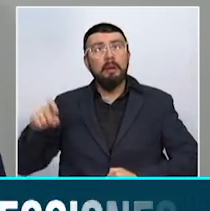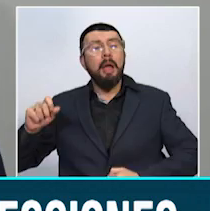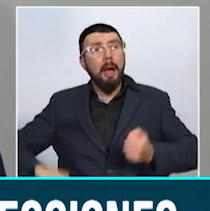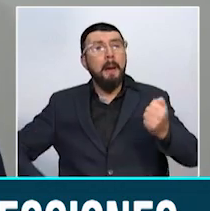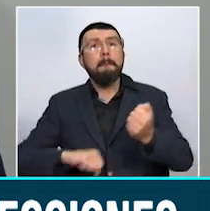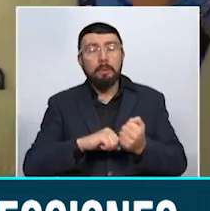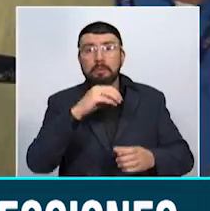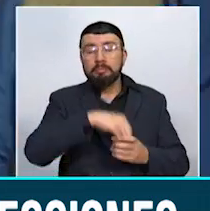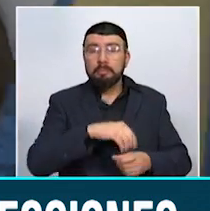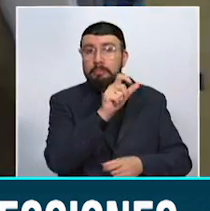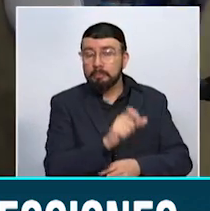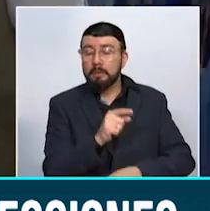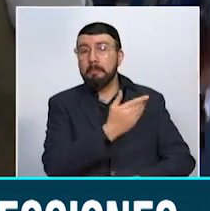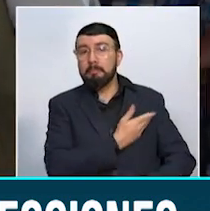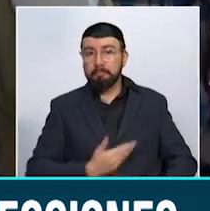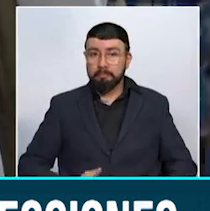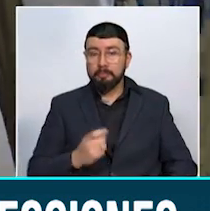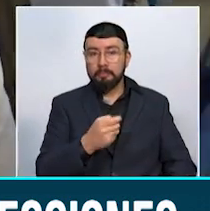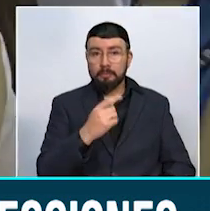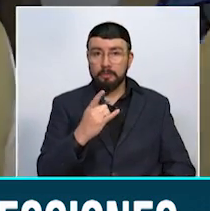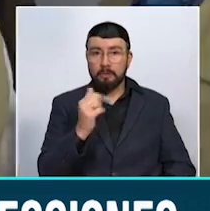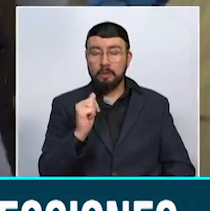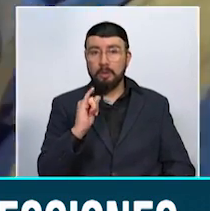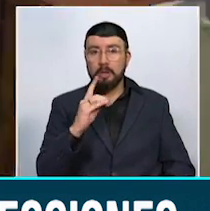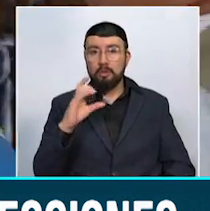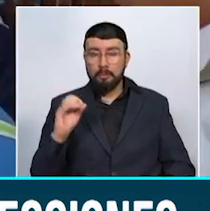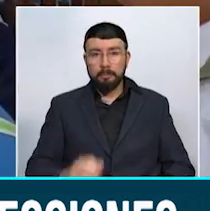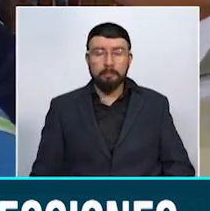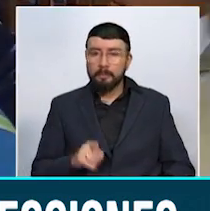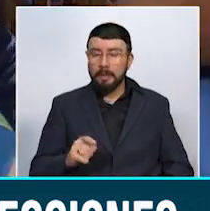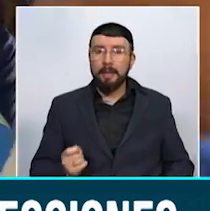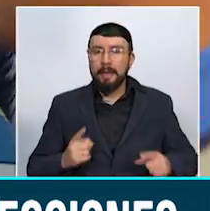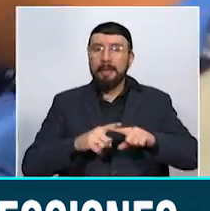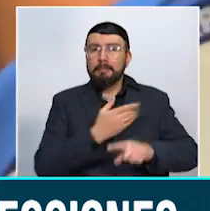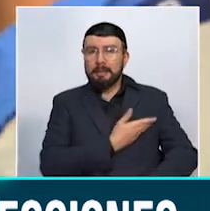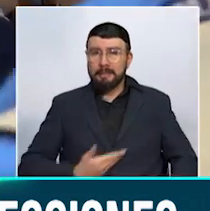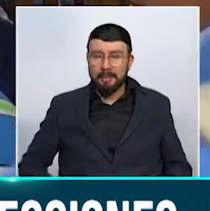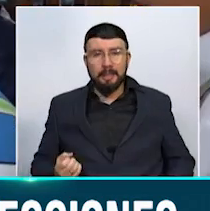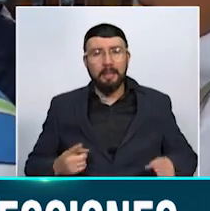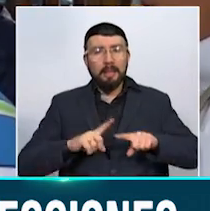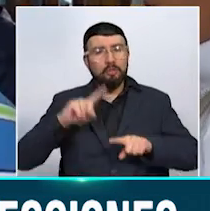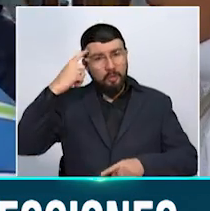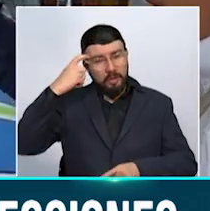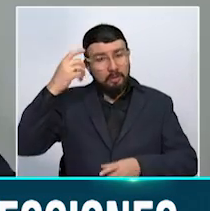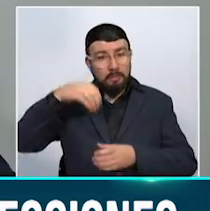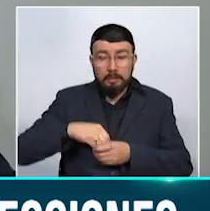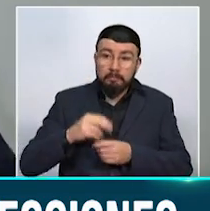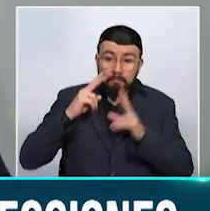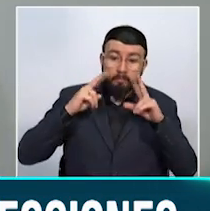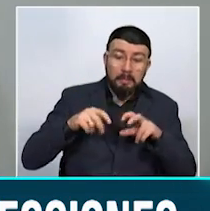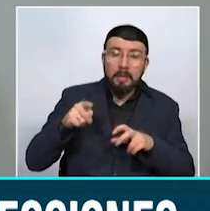interino Guaidó. Como expresidente y exgobernador de Antioquia, Uribe analizó la situación de Hidroituango.